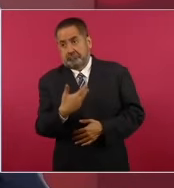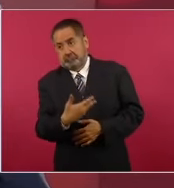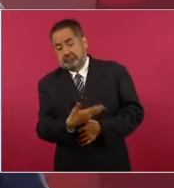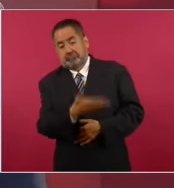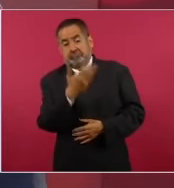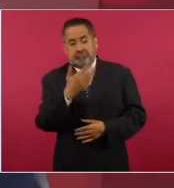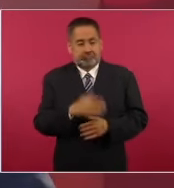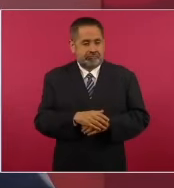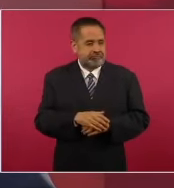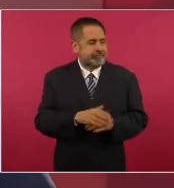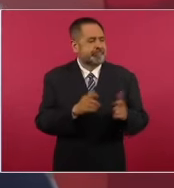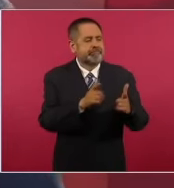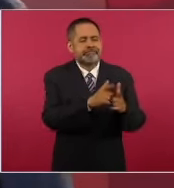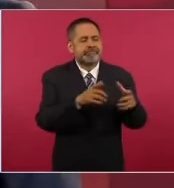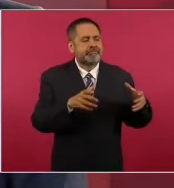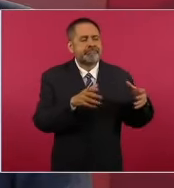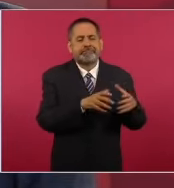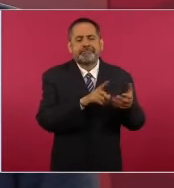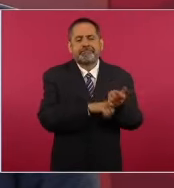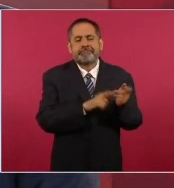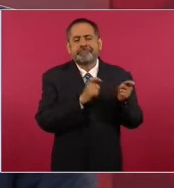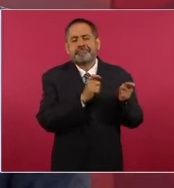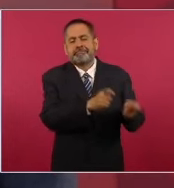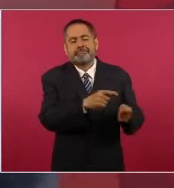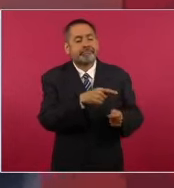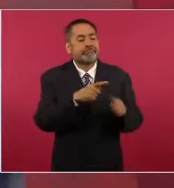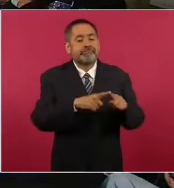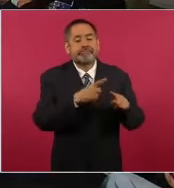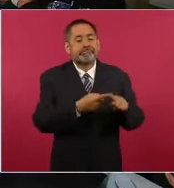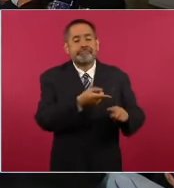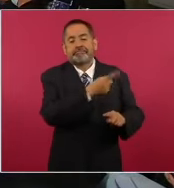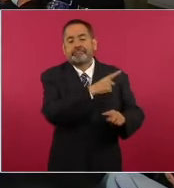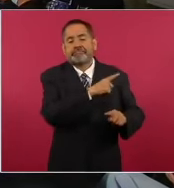grupo formado,